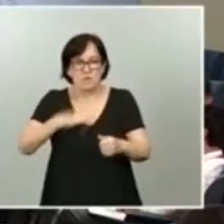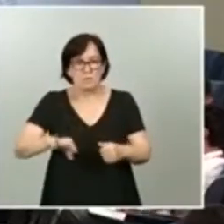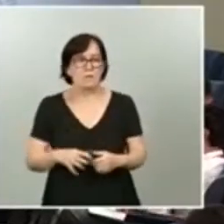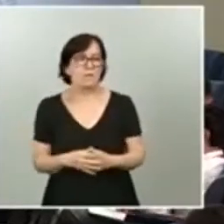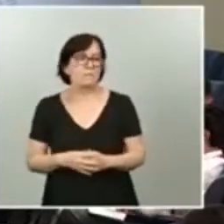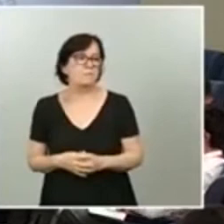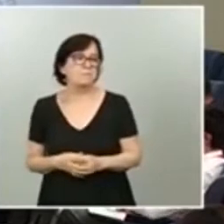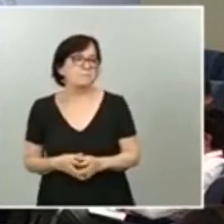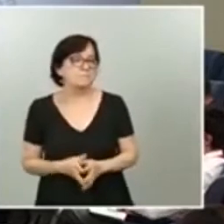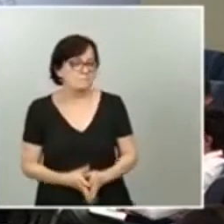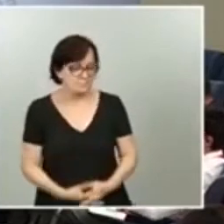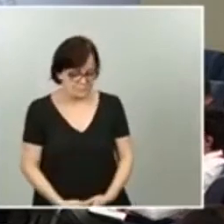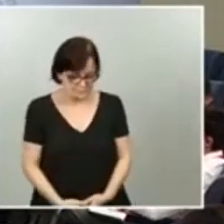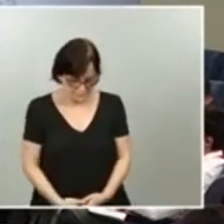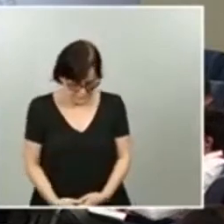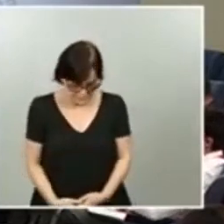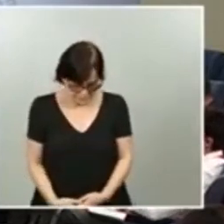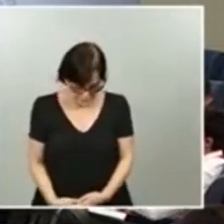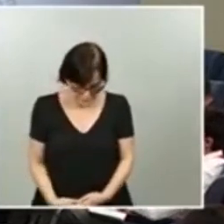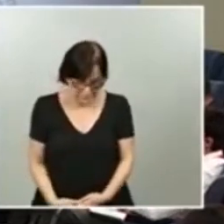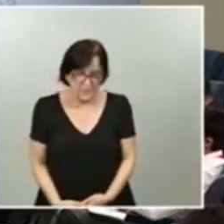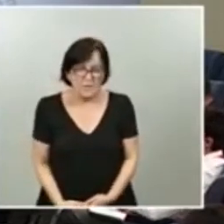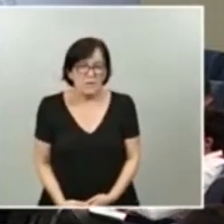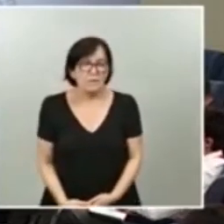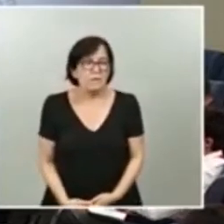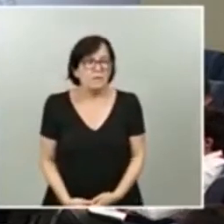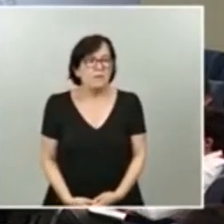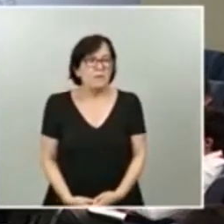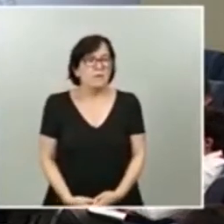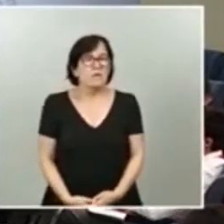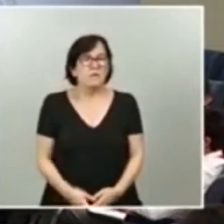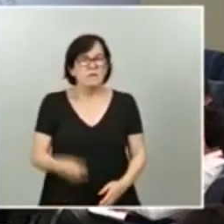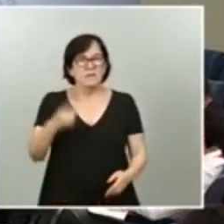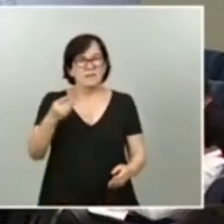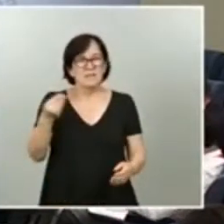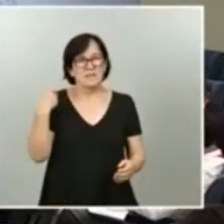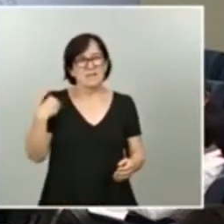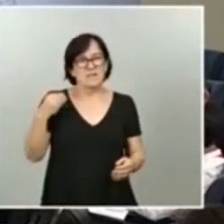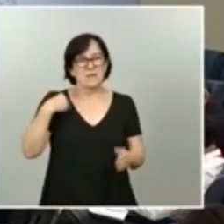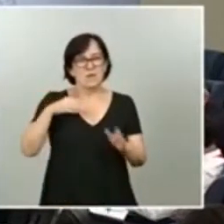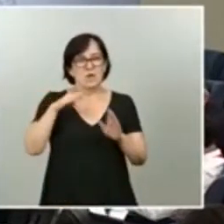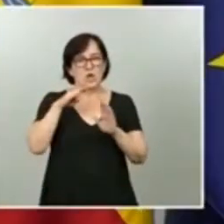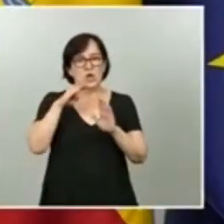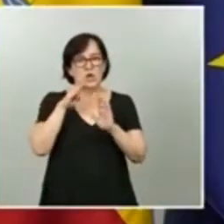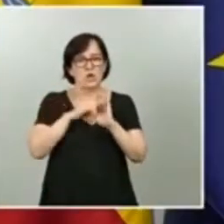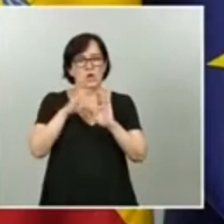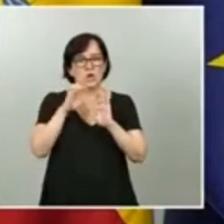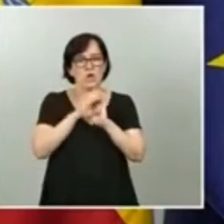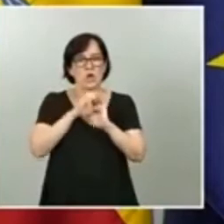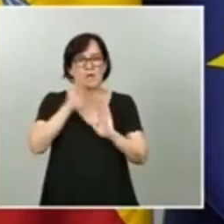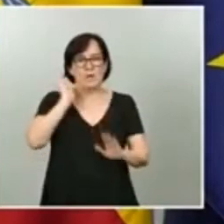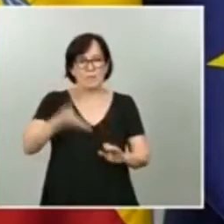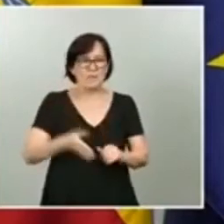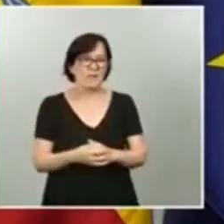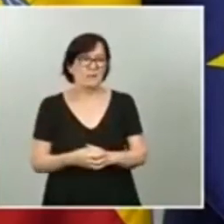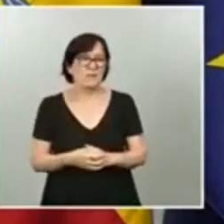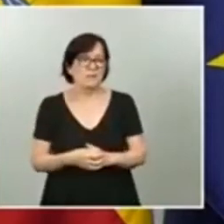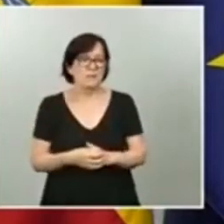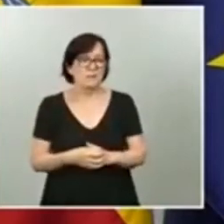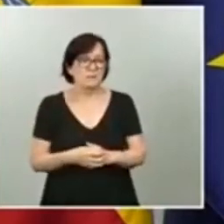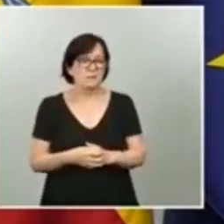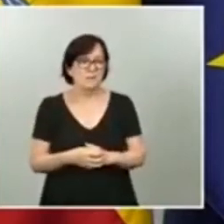Sí, sobre la repregunta sobre el Código Penal. A ver, no está